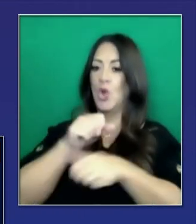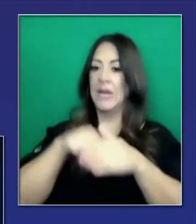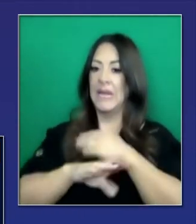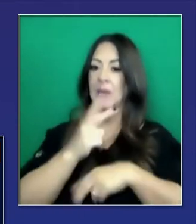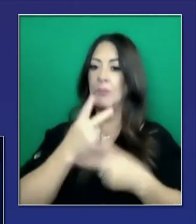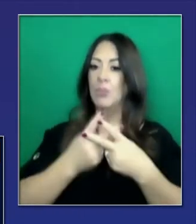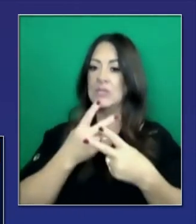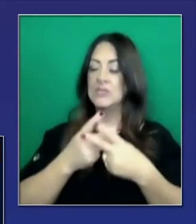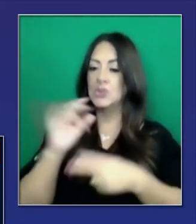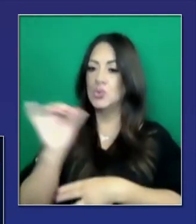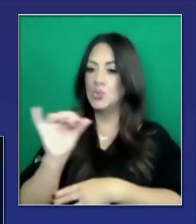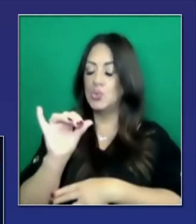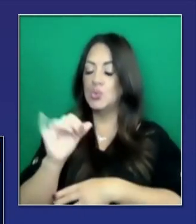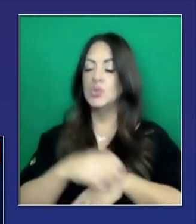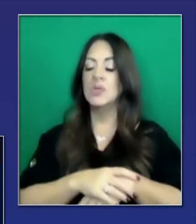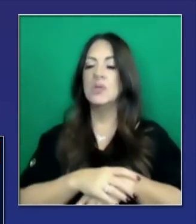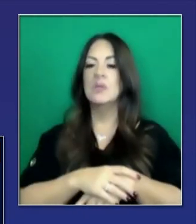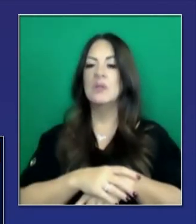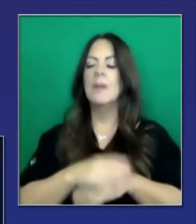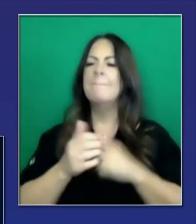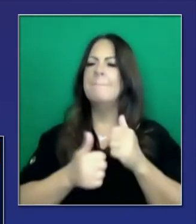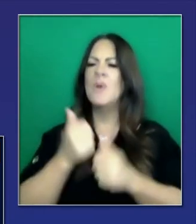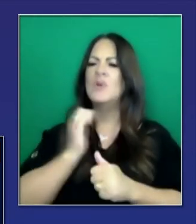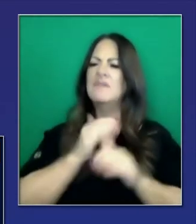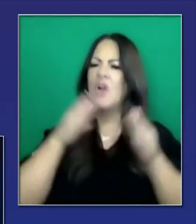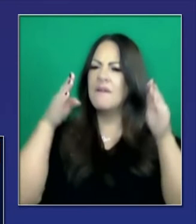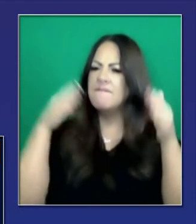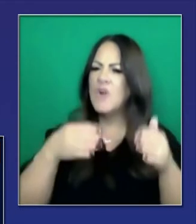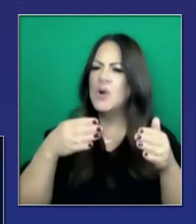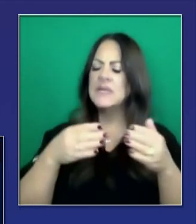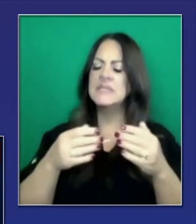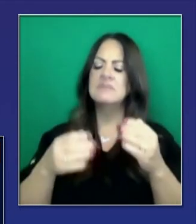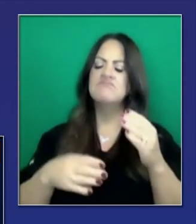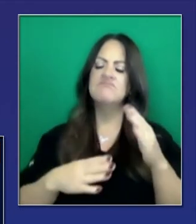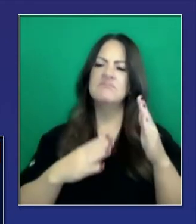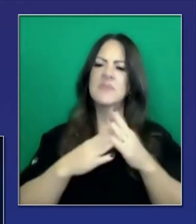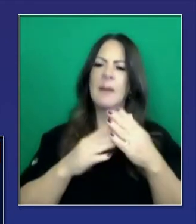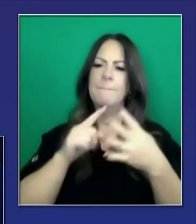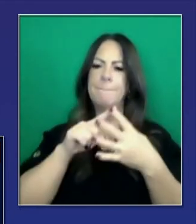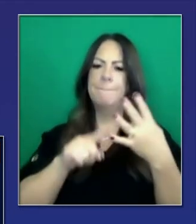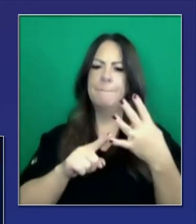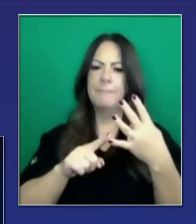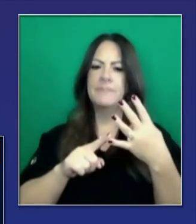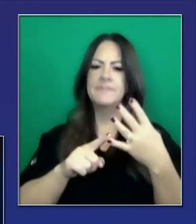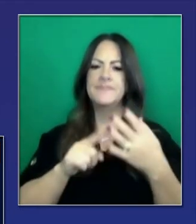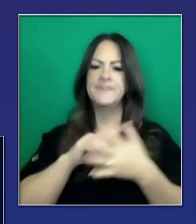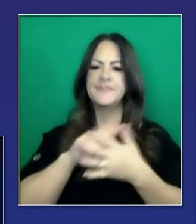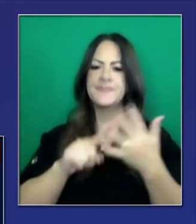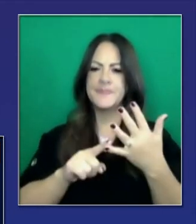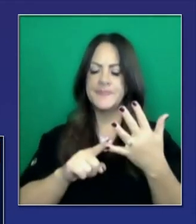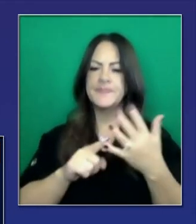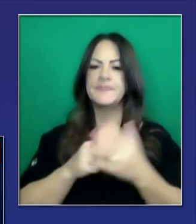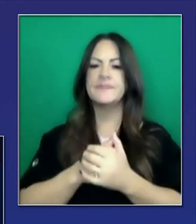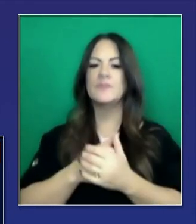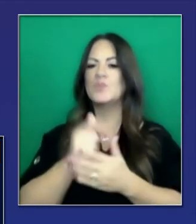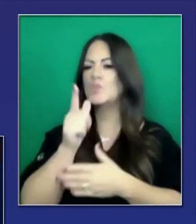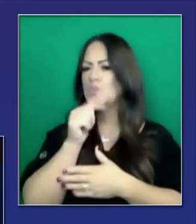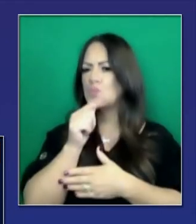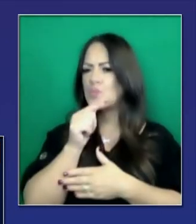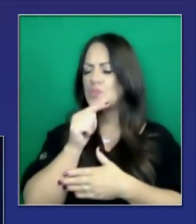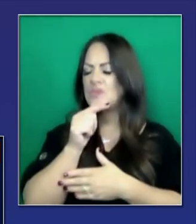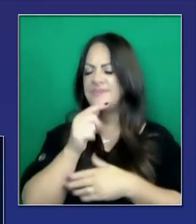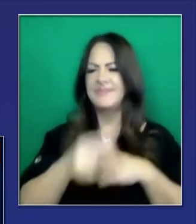prisión. Este es el área donde nos enfocamos la mayor parte de nuestra atención. Estos son los centros más